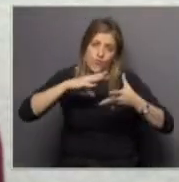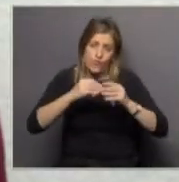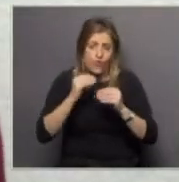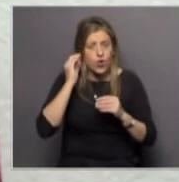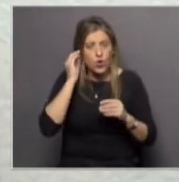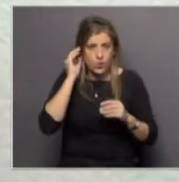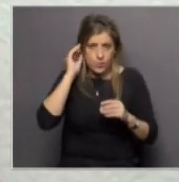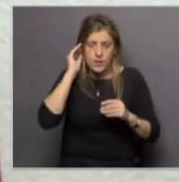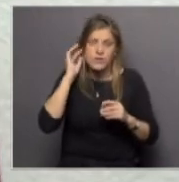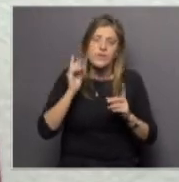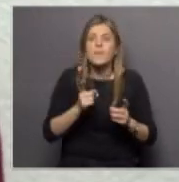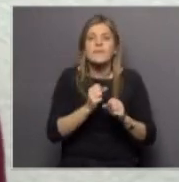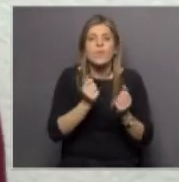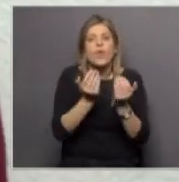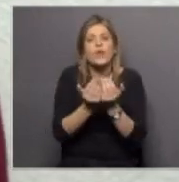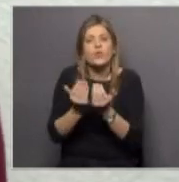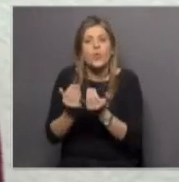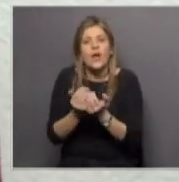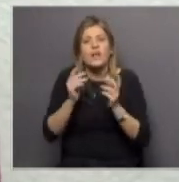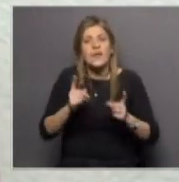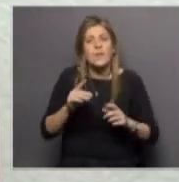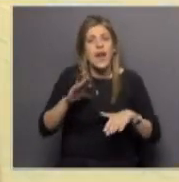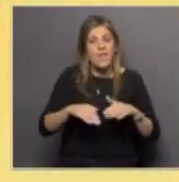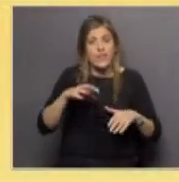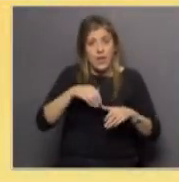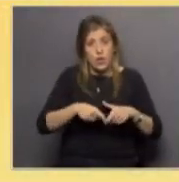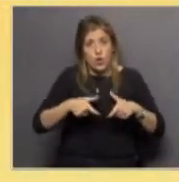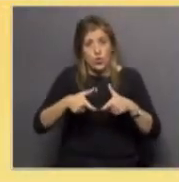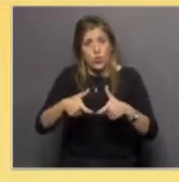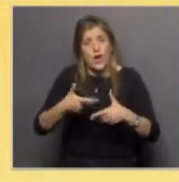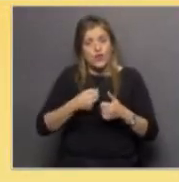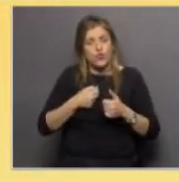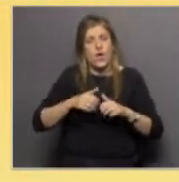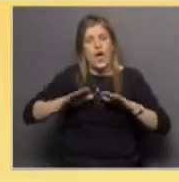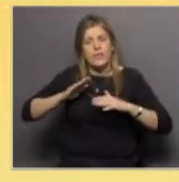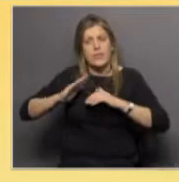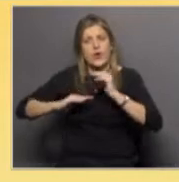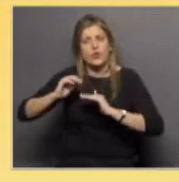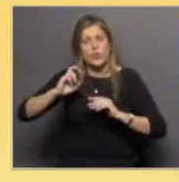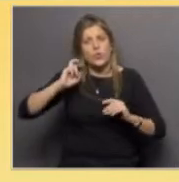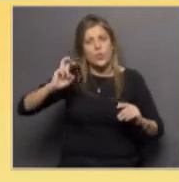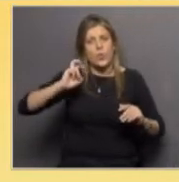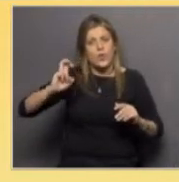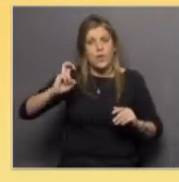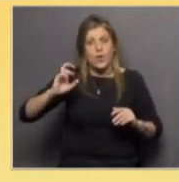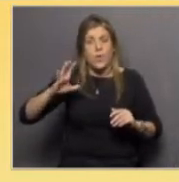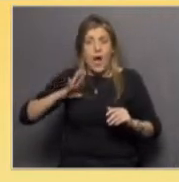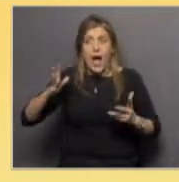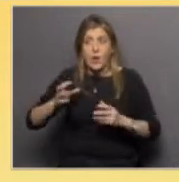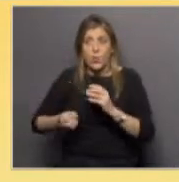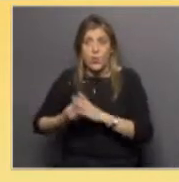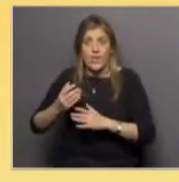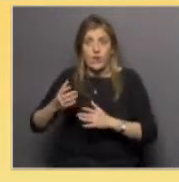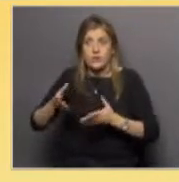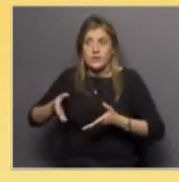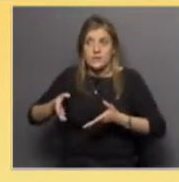de las cosas que se estudian también es el ruido nos decía que los edificios actuales tienen diseños audaces y que muchas veces